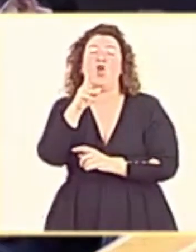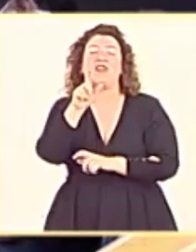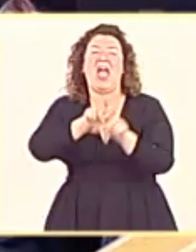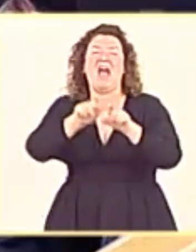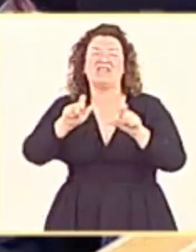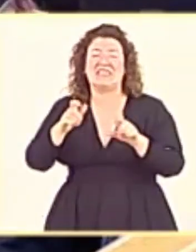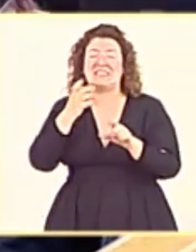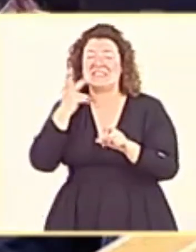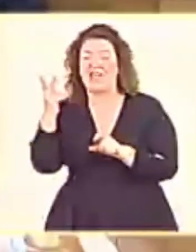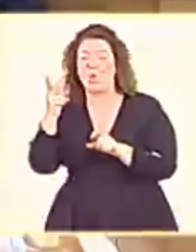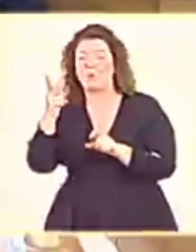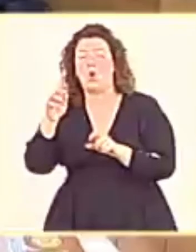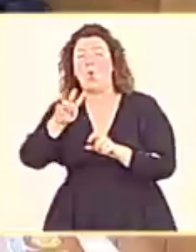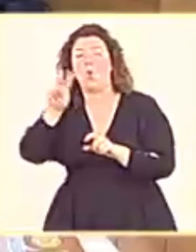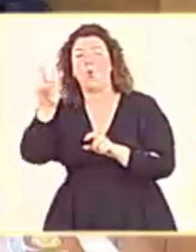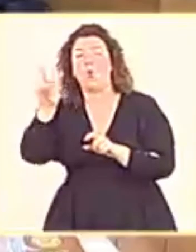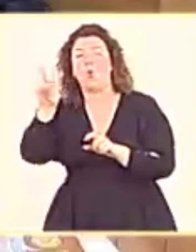las instituciones comunitarias. Muchas gracias.